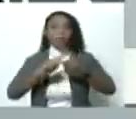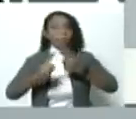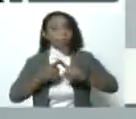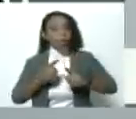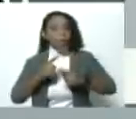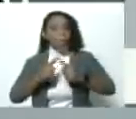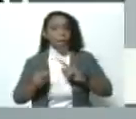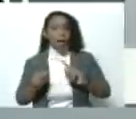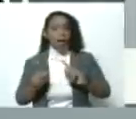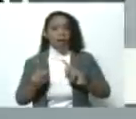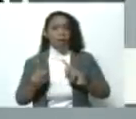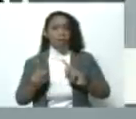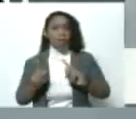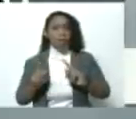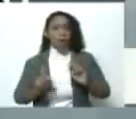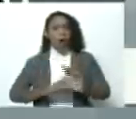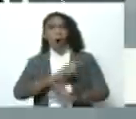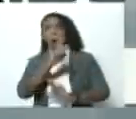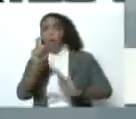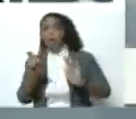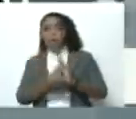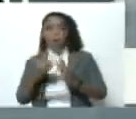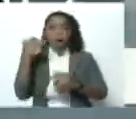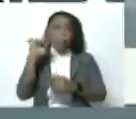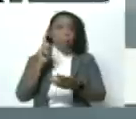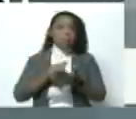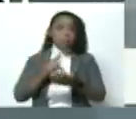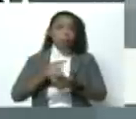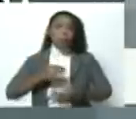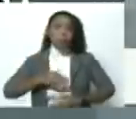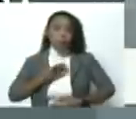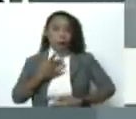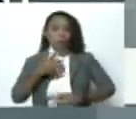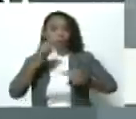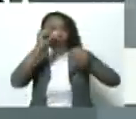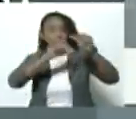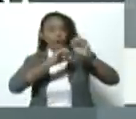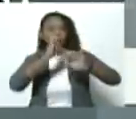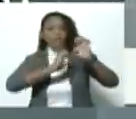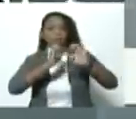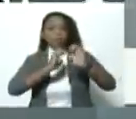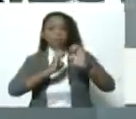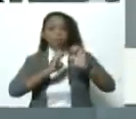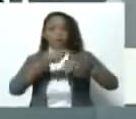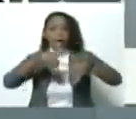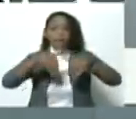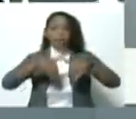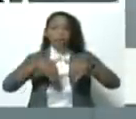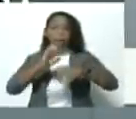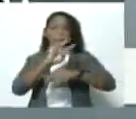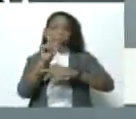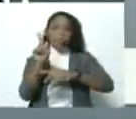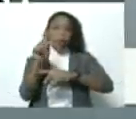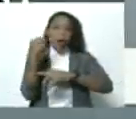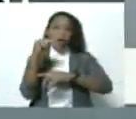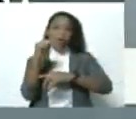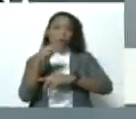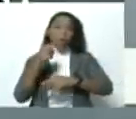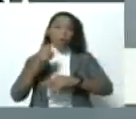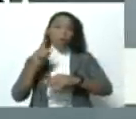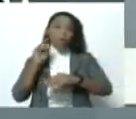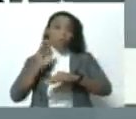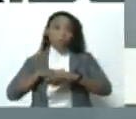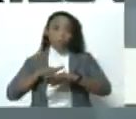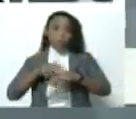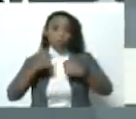absoluto involucran la posibilidad de que puedan ser cuestionadas las elecciones del 21 de noviembre. Por eso creo yo